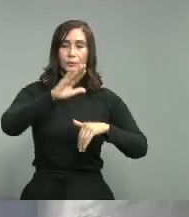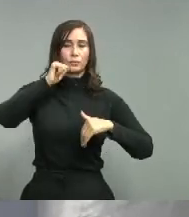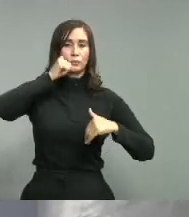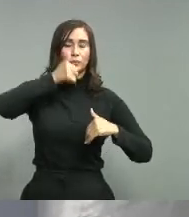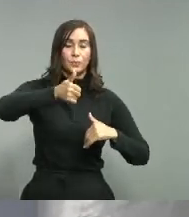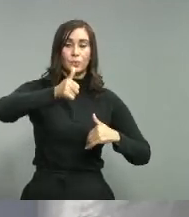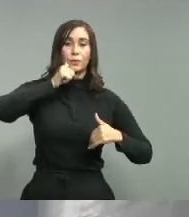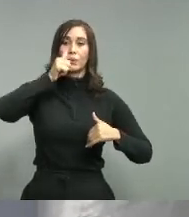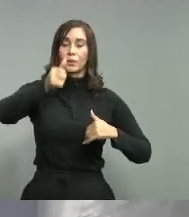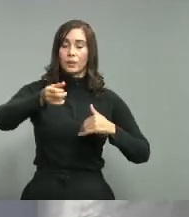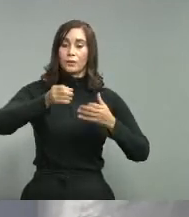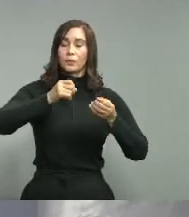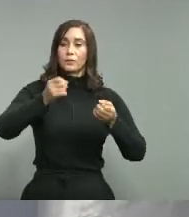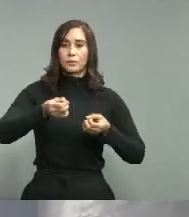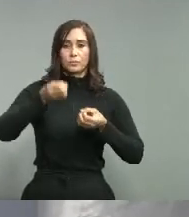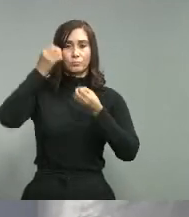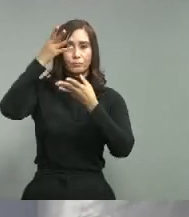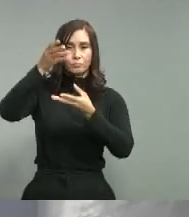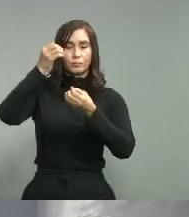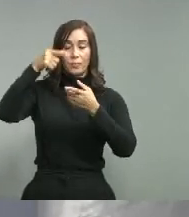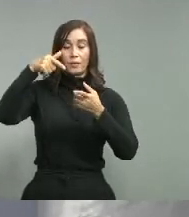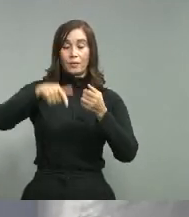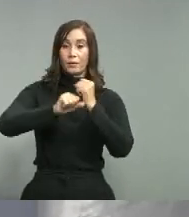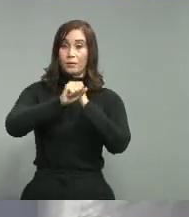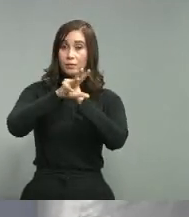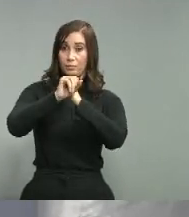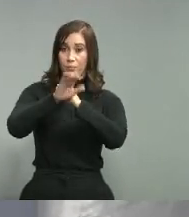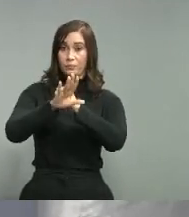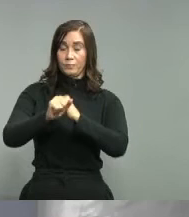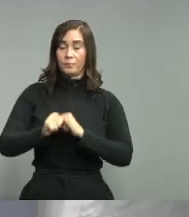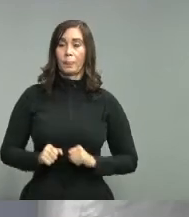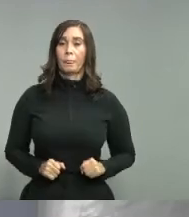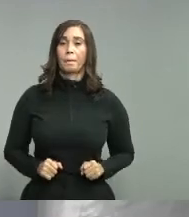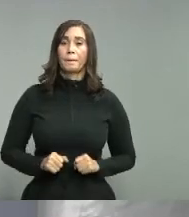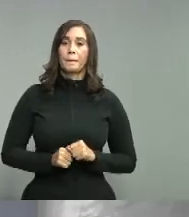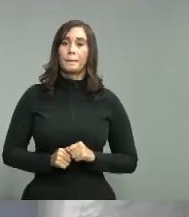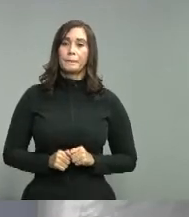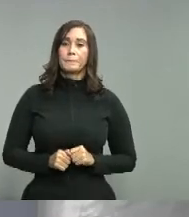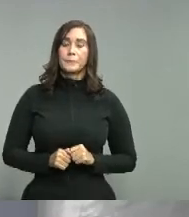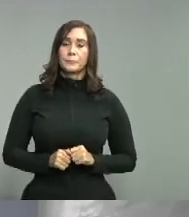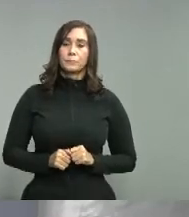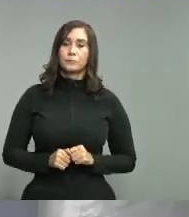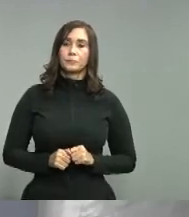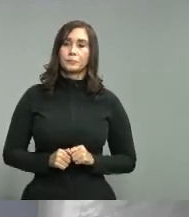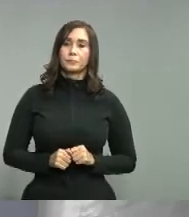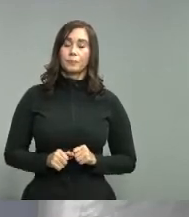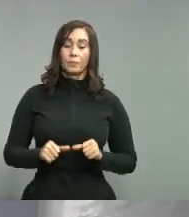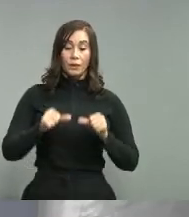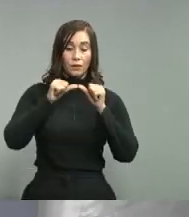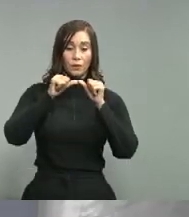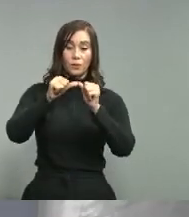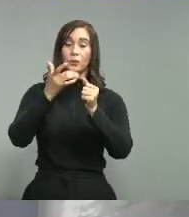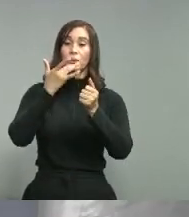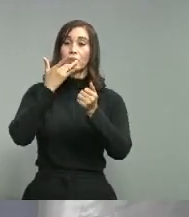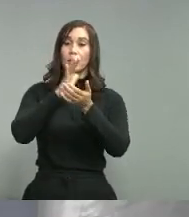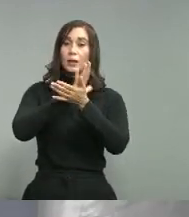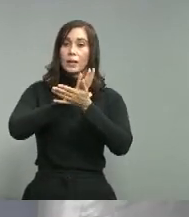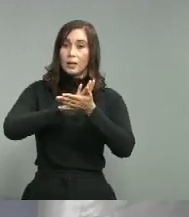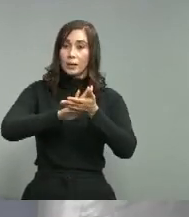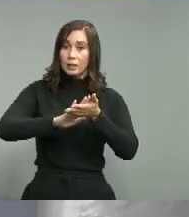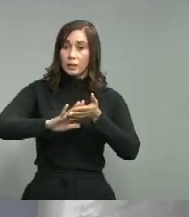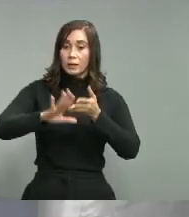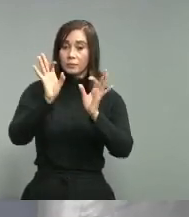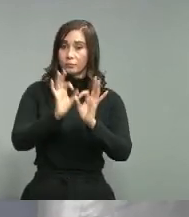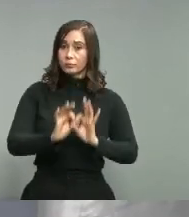días estamos repitiendo en estos boletines mantener las medidas de higiene básicas